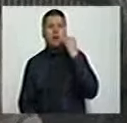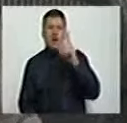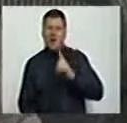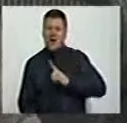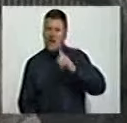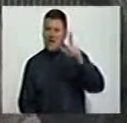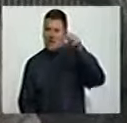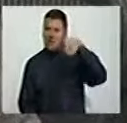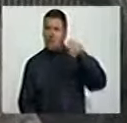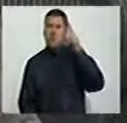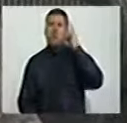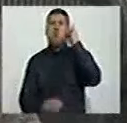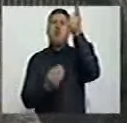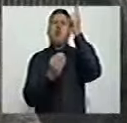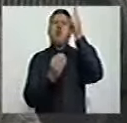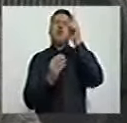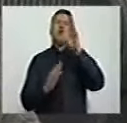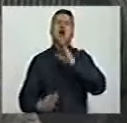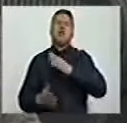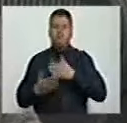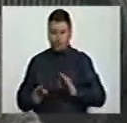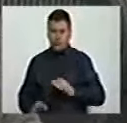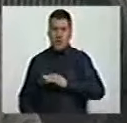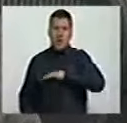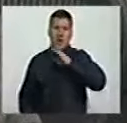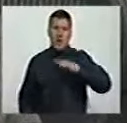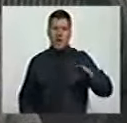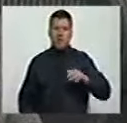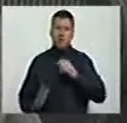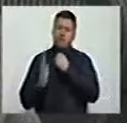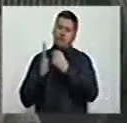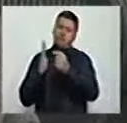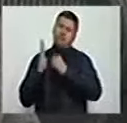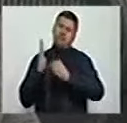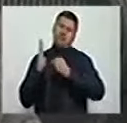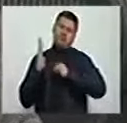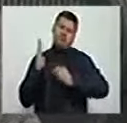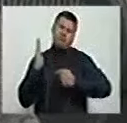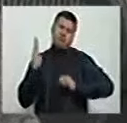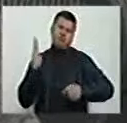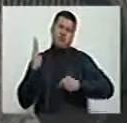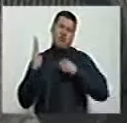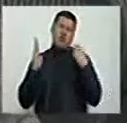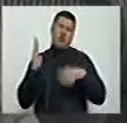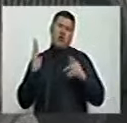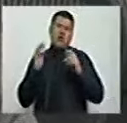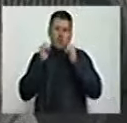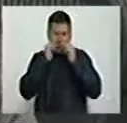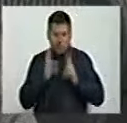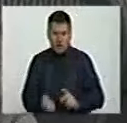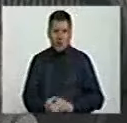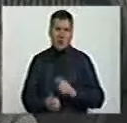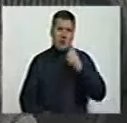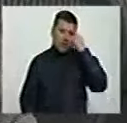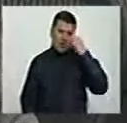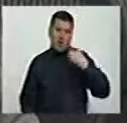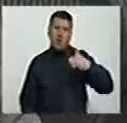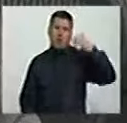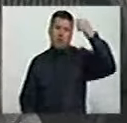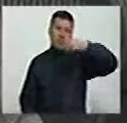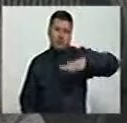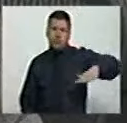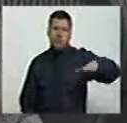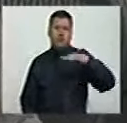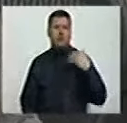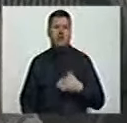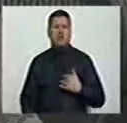política y escritora antioqueña, mujer de invaluables características humanas y profesionales que